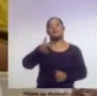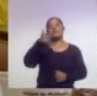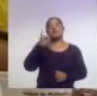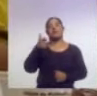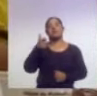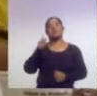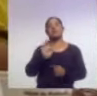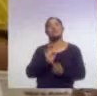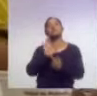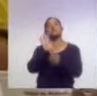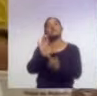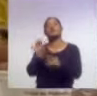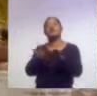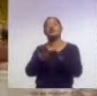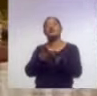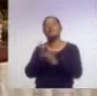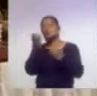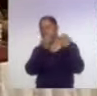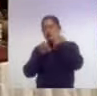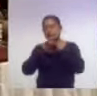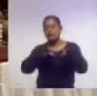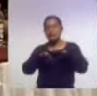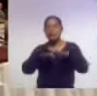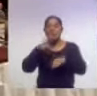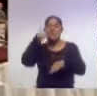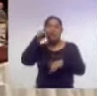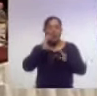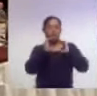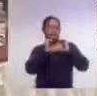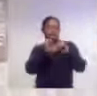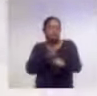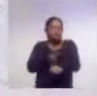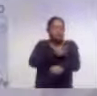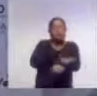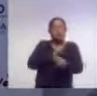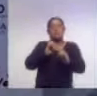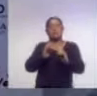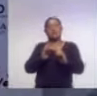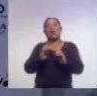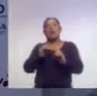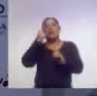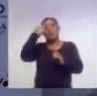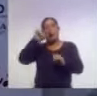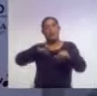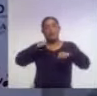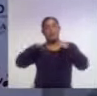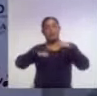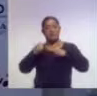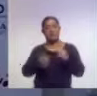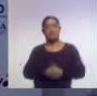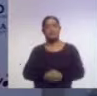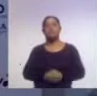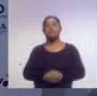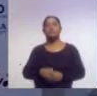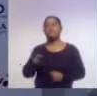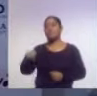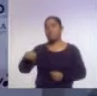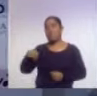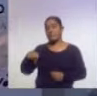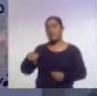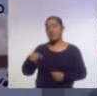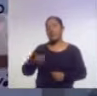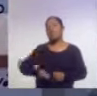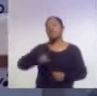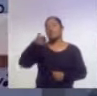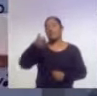se les presentó la Estrategia Nacional para la Prevención del Embarazo en Adolescentes. Ha sido de los primeros que lo instaló y